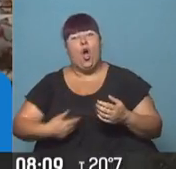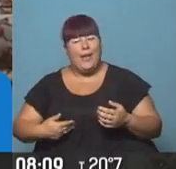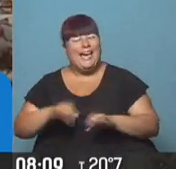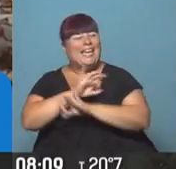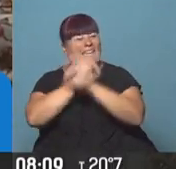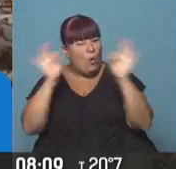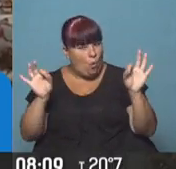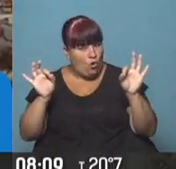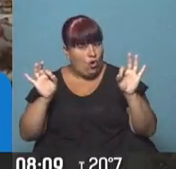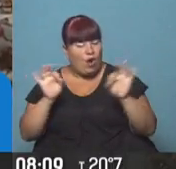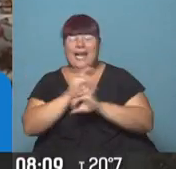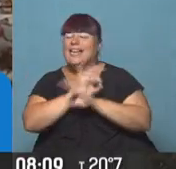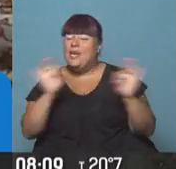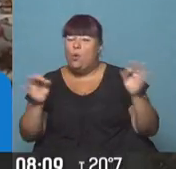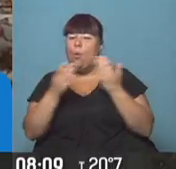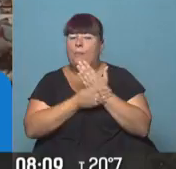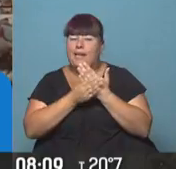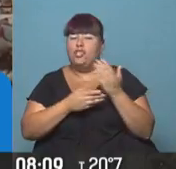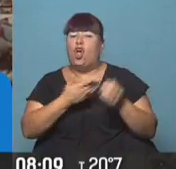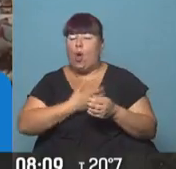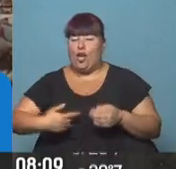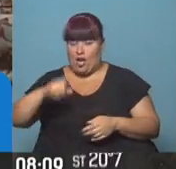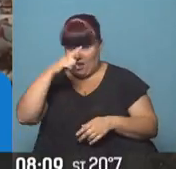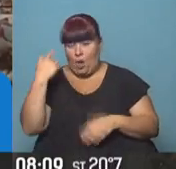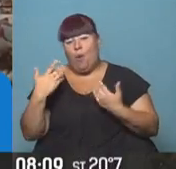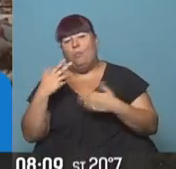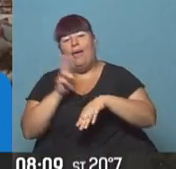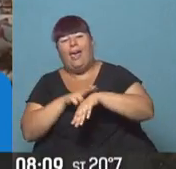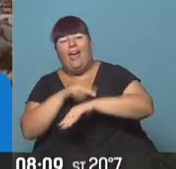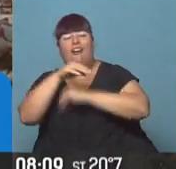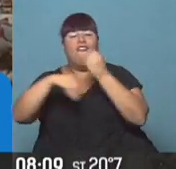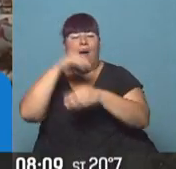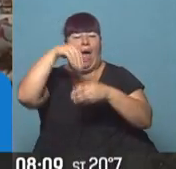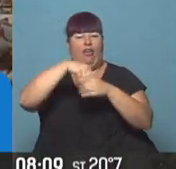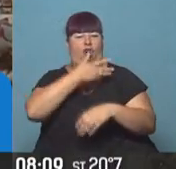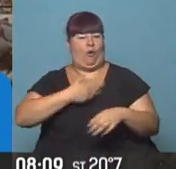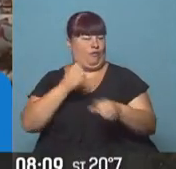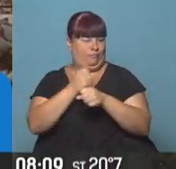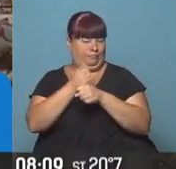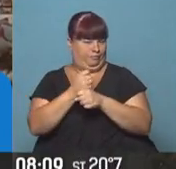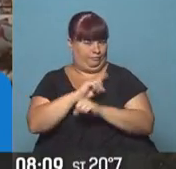pueda tener familiares en el gobierno.